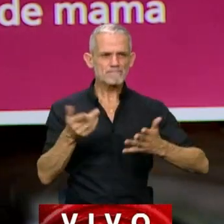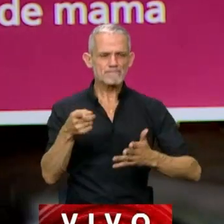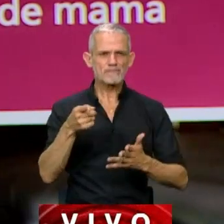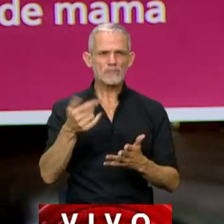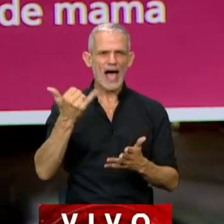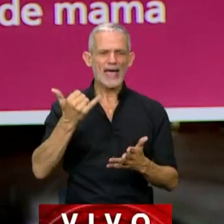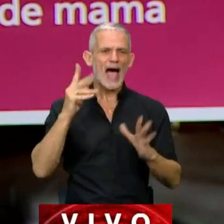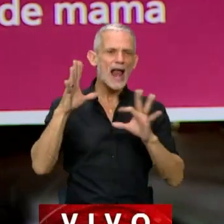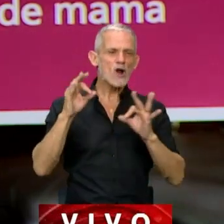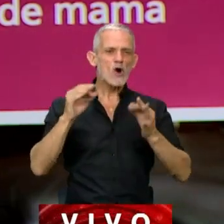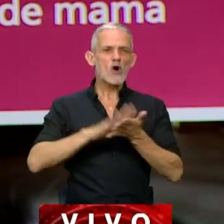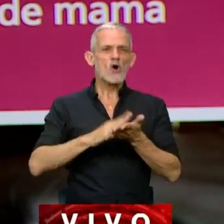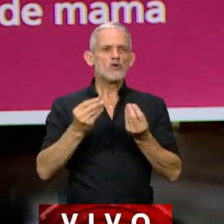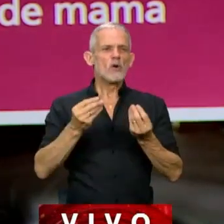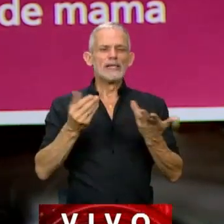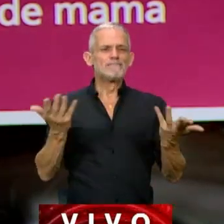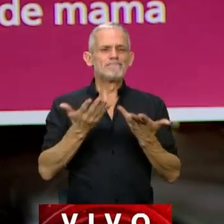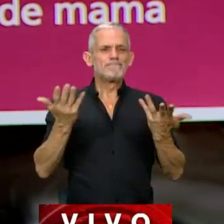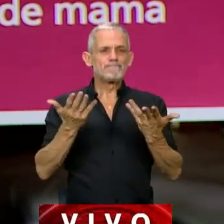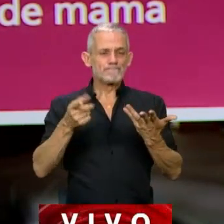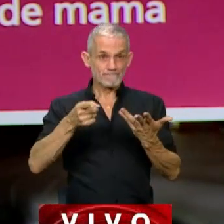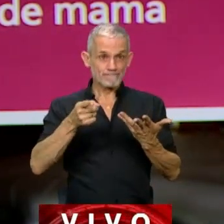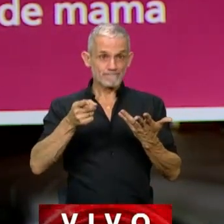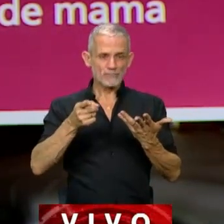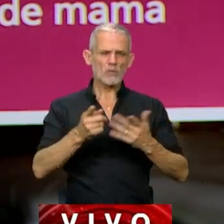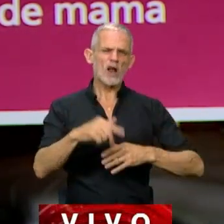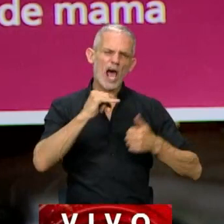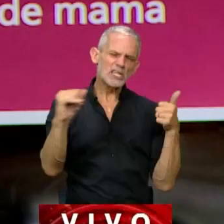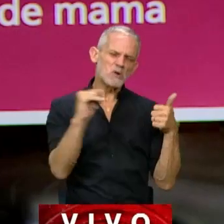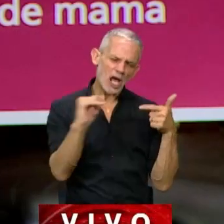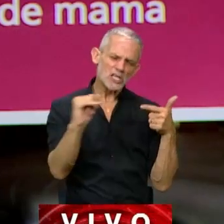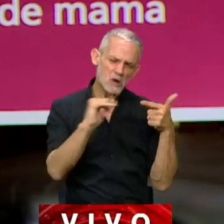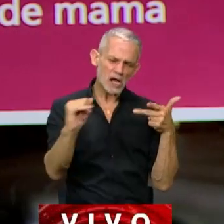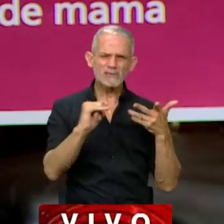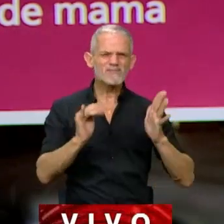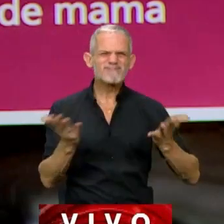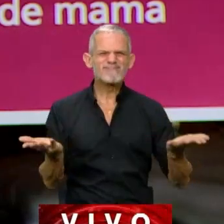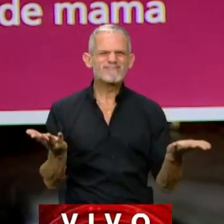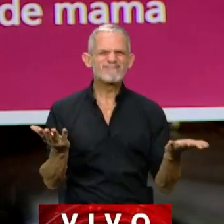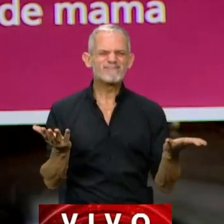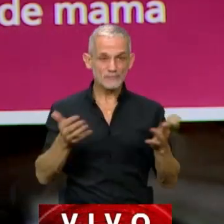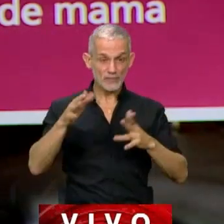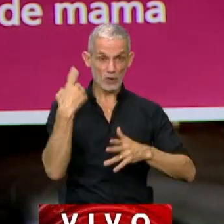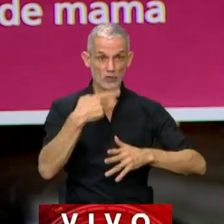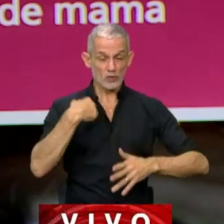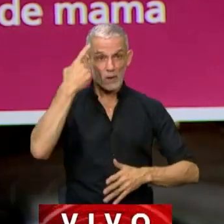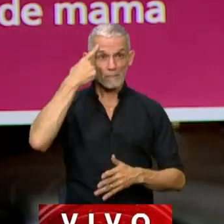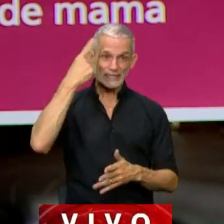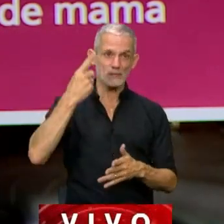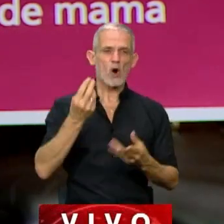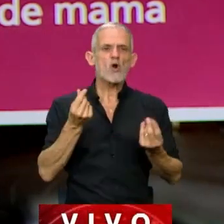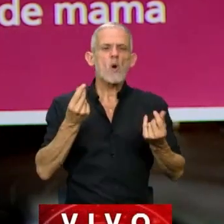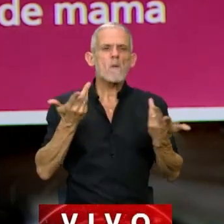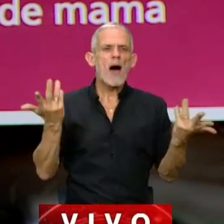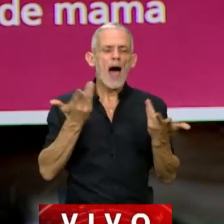salir de esta cosa media negativa que a veces tenemos con nosotros mismos. Yo creo que nosotros no terminamos de valorar